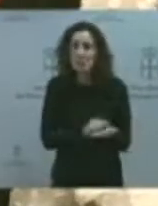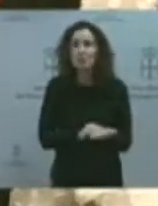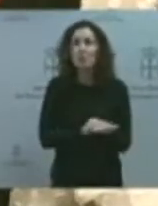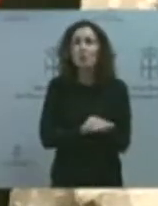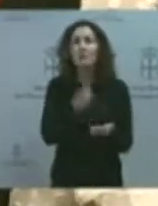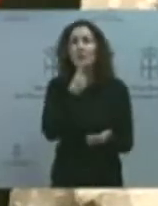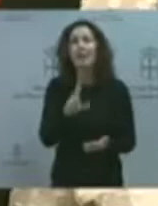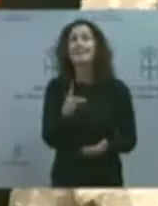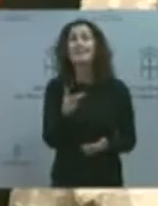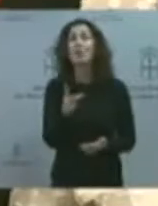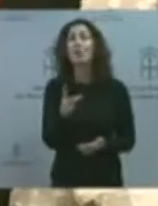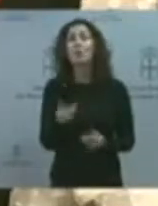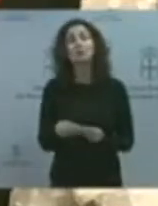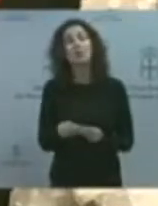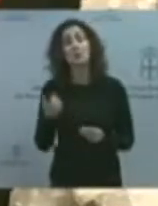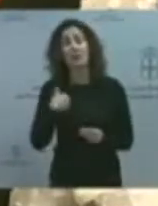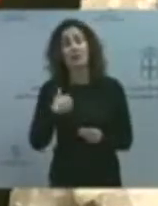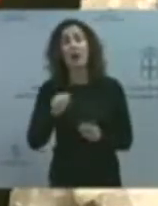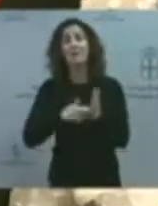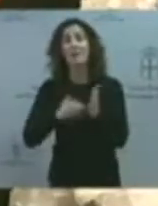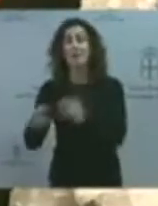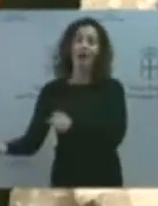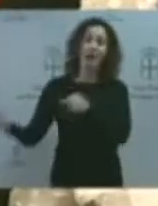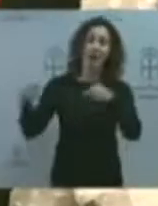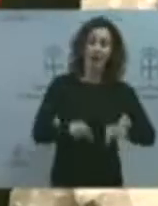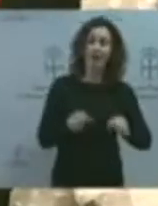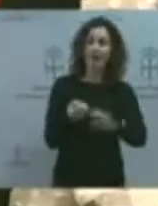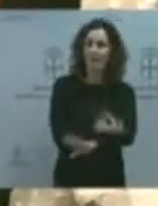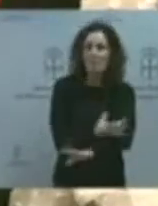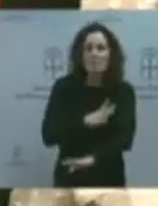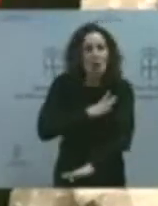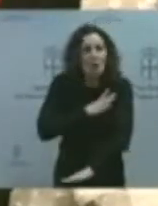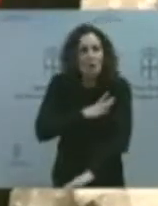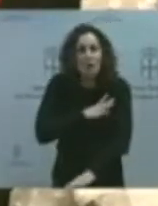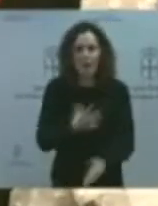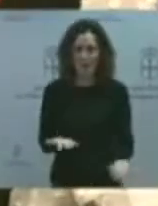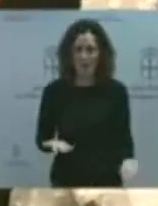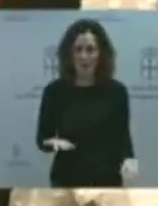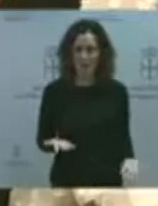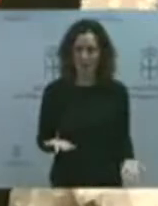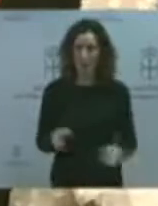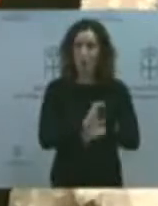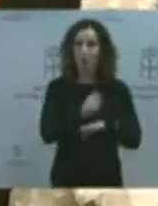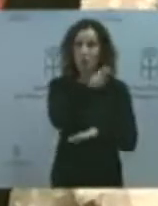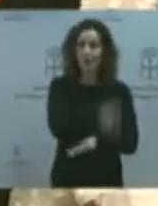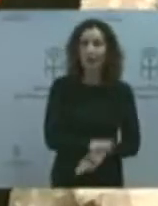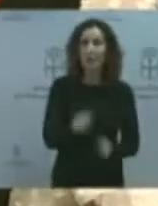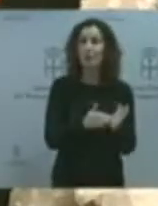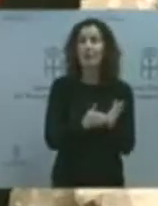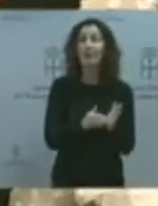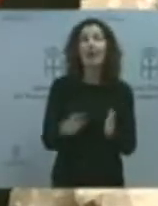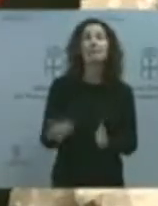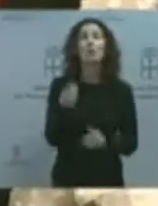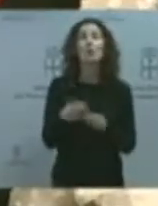orejas. ¿Aplauden con las orejas? ¿Qué diría el consejero valenciano si le mandásemos tres de segunda mano en Asturias y hubo sabido 4.000 cancelaciones?